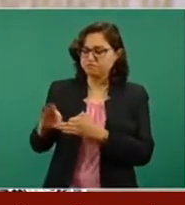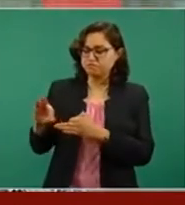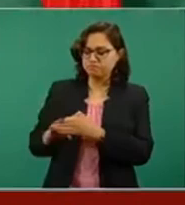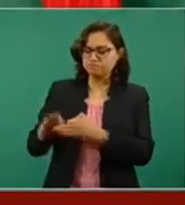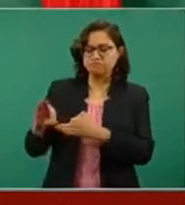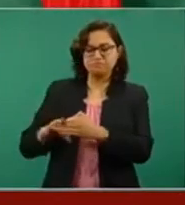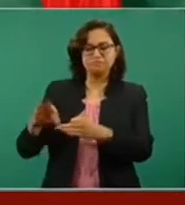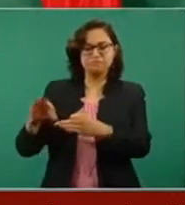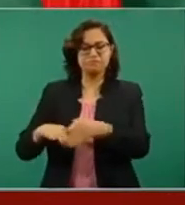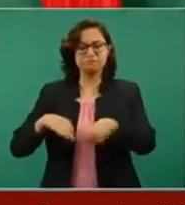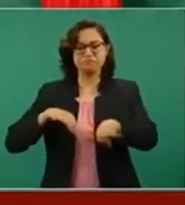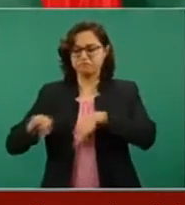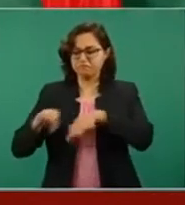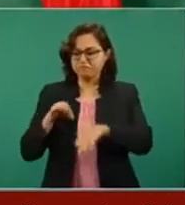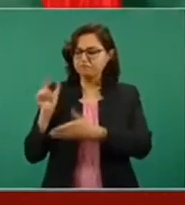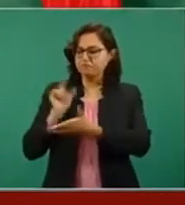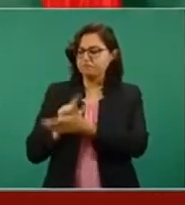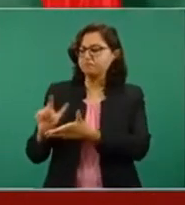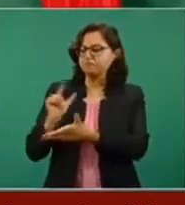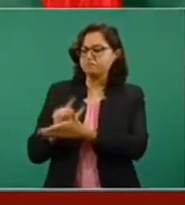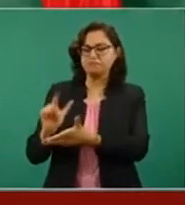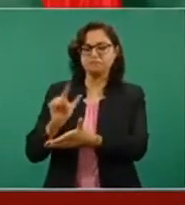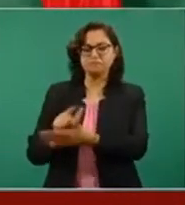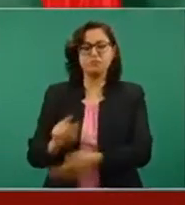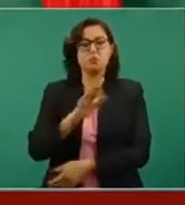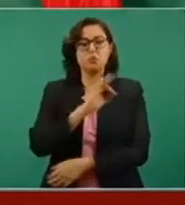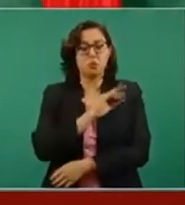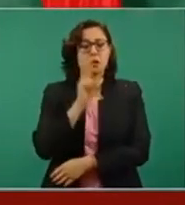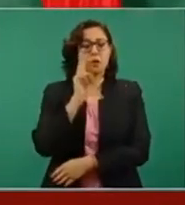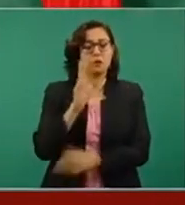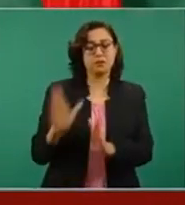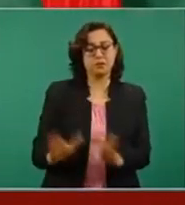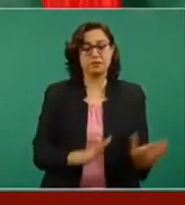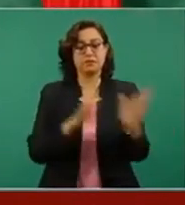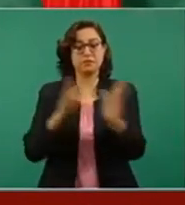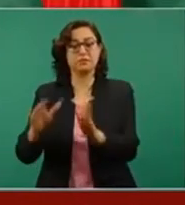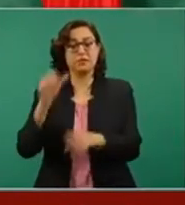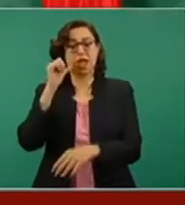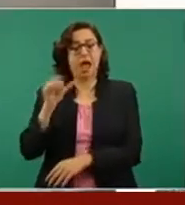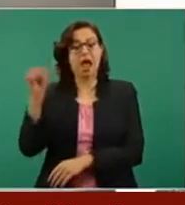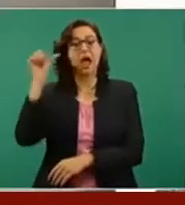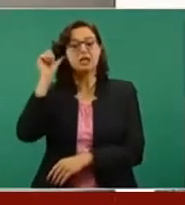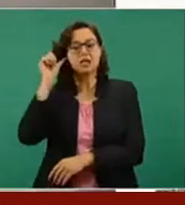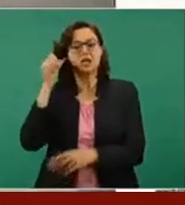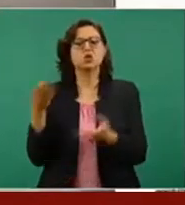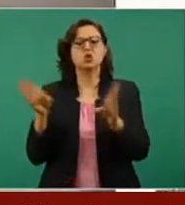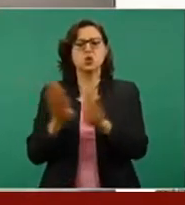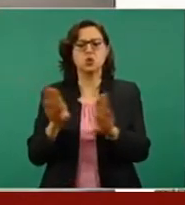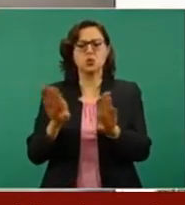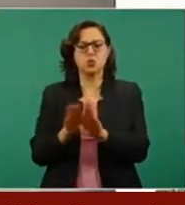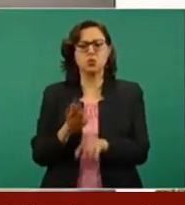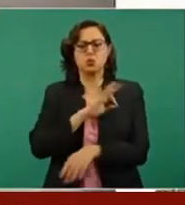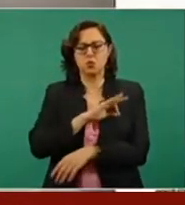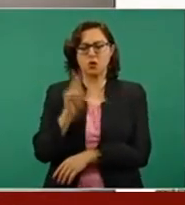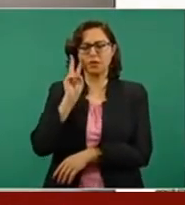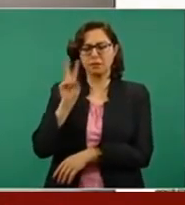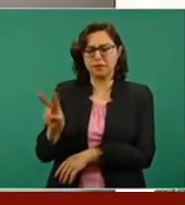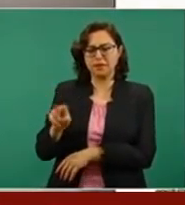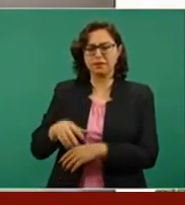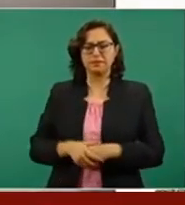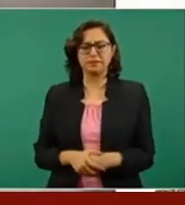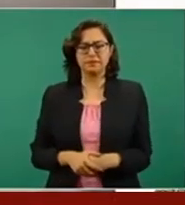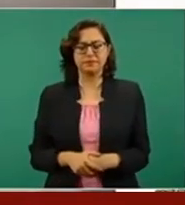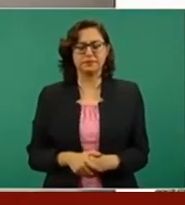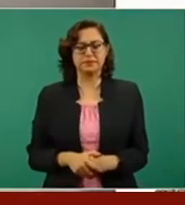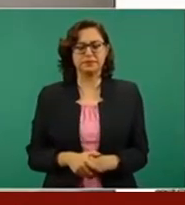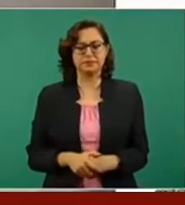Podemos ver del lado derecho fotografías del día de ayer de la situación actual de las playas. Si pasamos a la siguiente, por